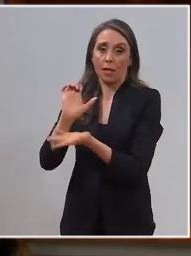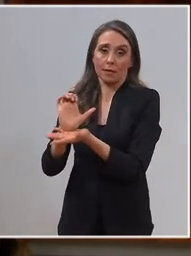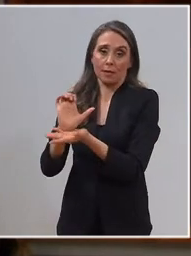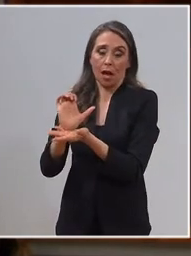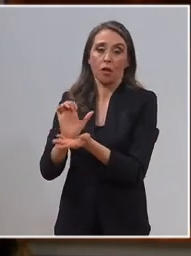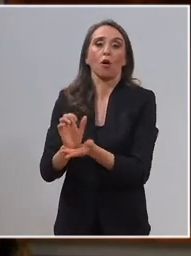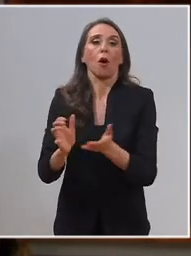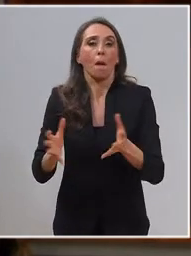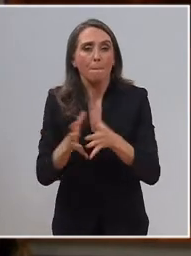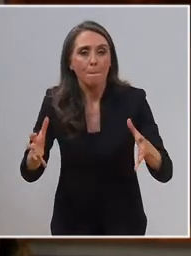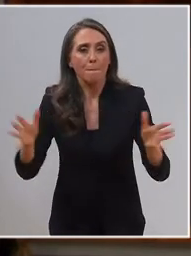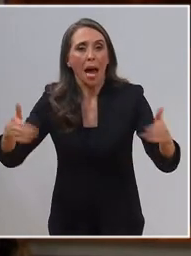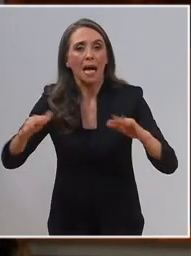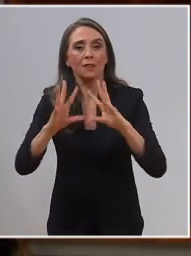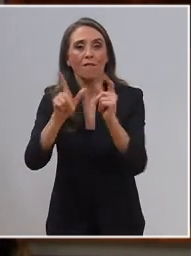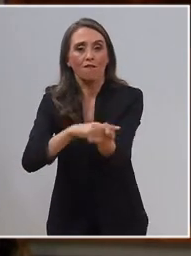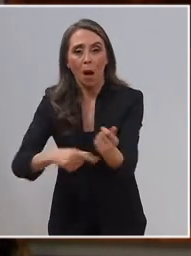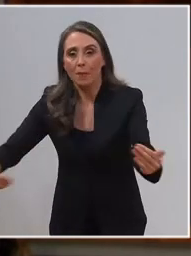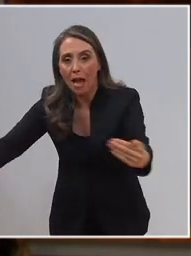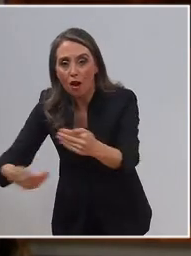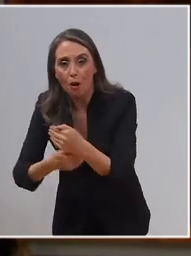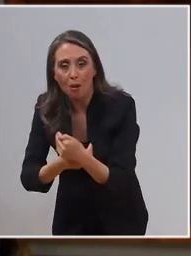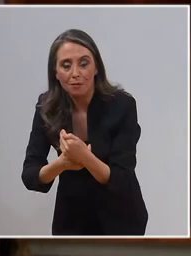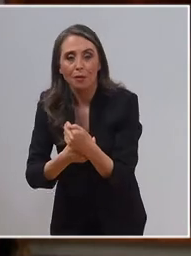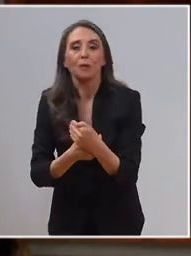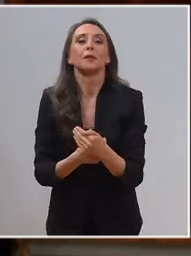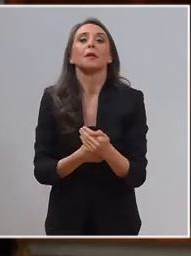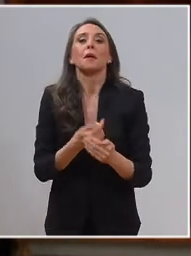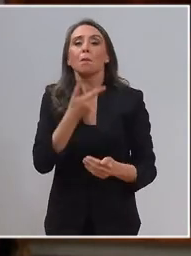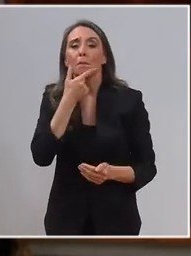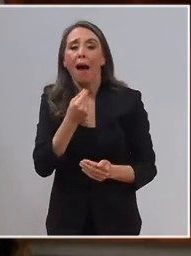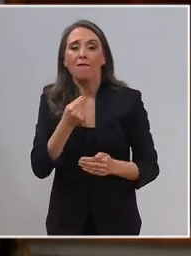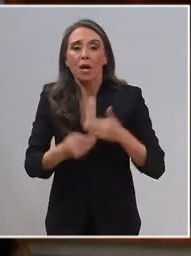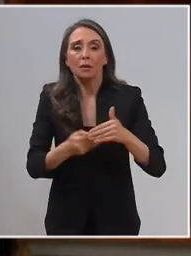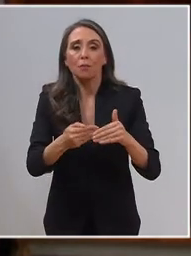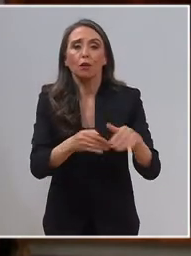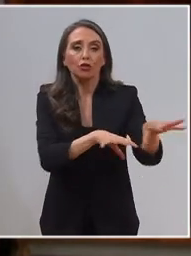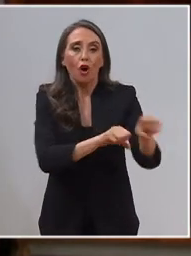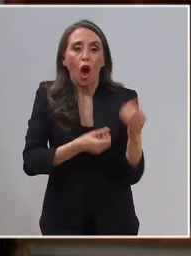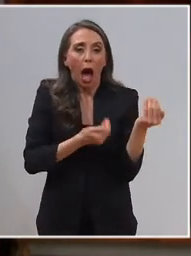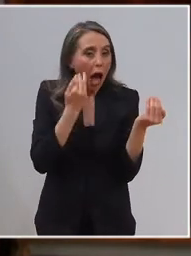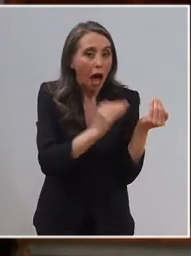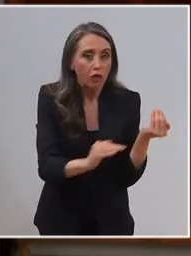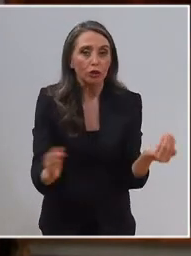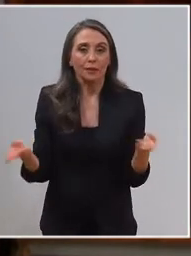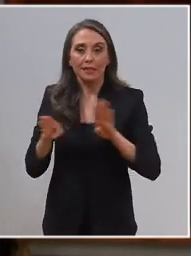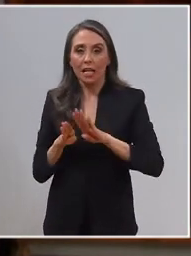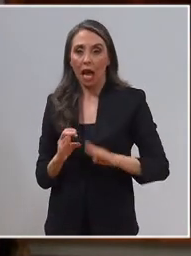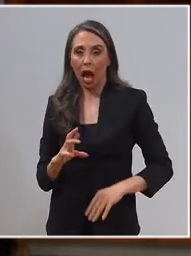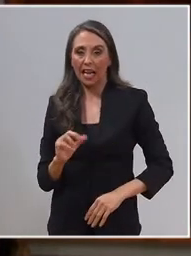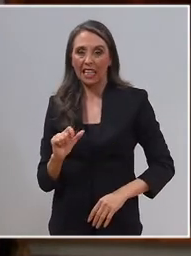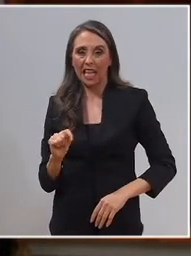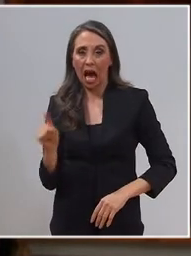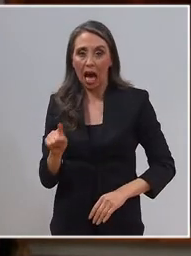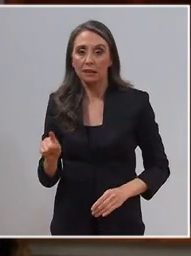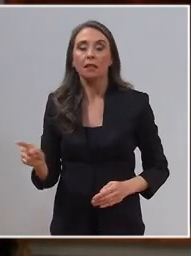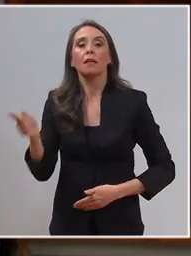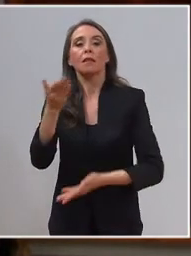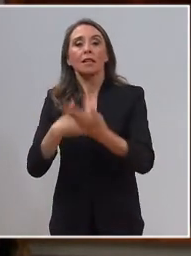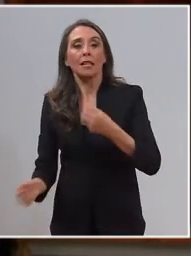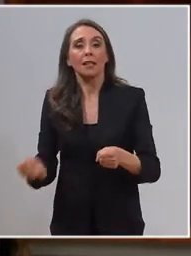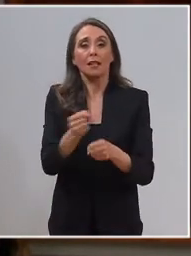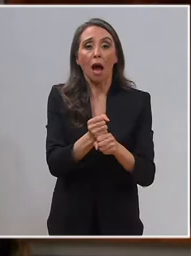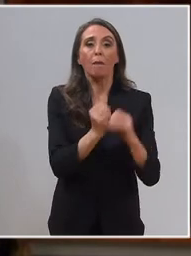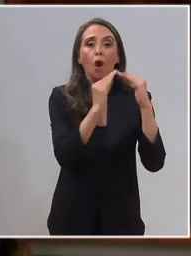para potenciar las familias de acogida, para facilitar las adopciones, para cerrar los CREATs y reemplazarlos por hogares